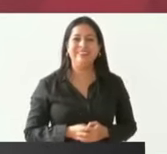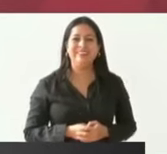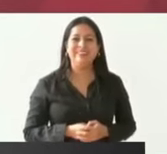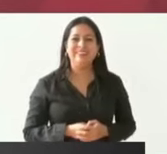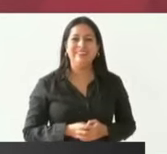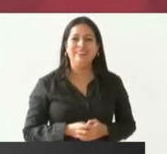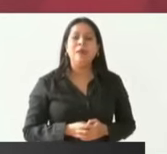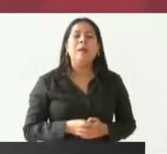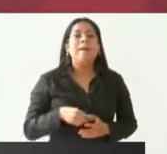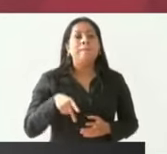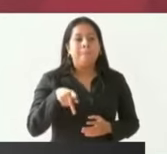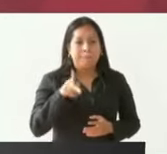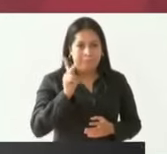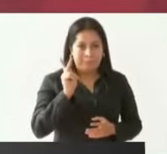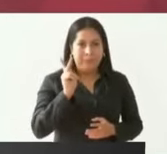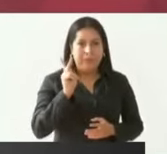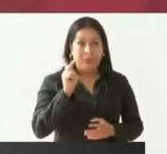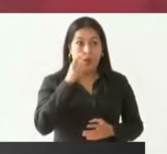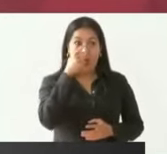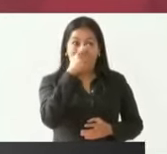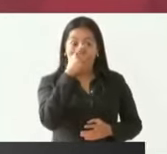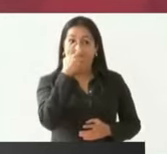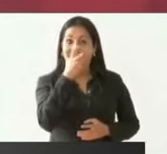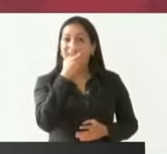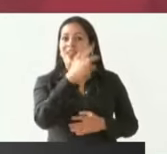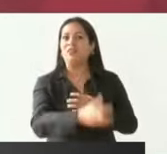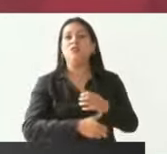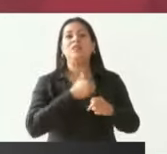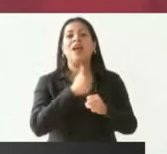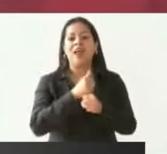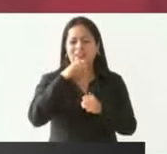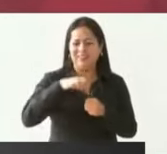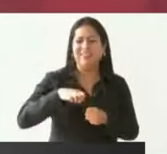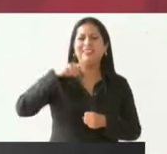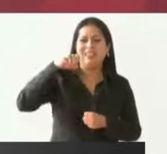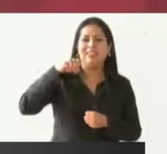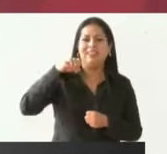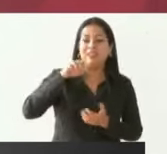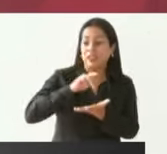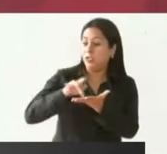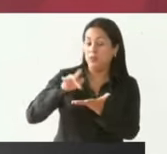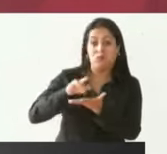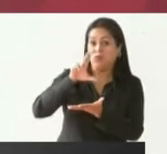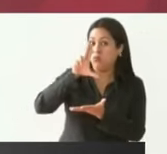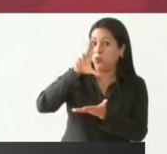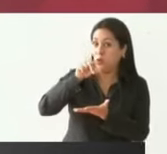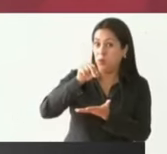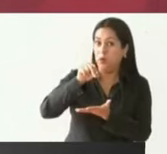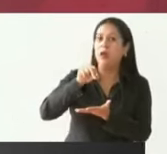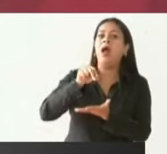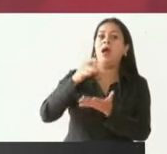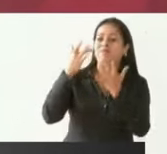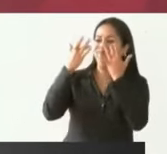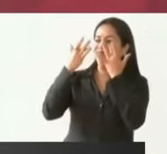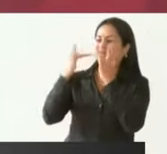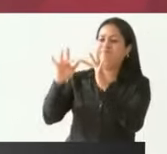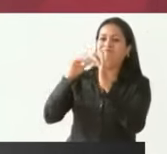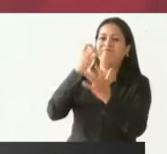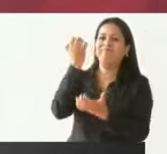pero a esa edad si no se apoya dejan la escuela,